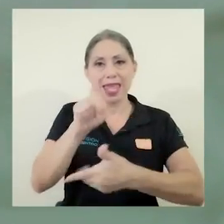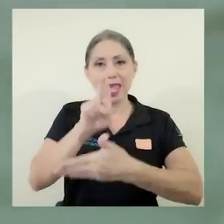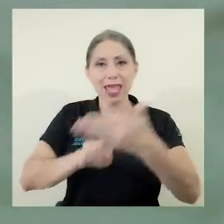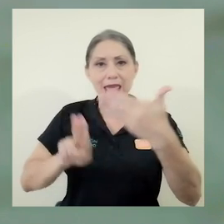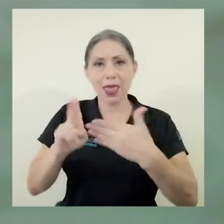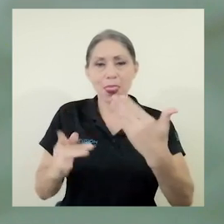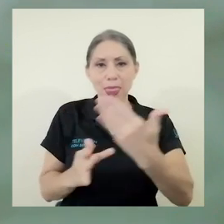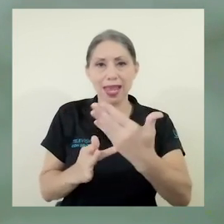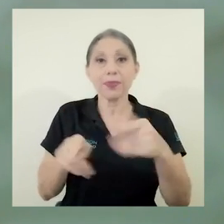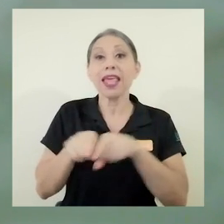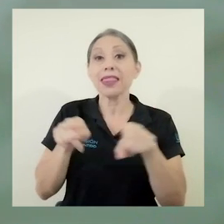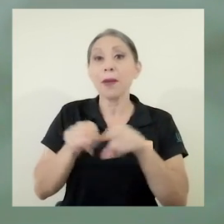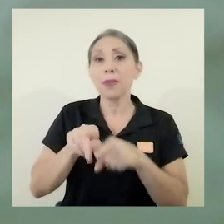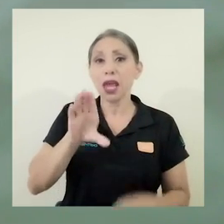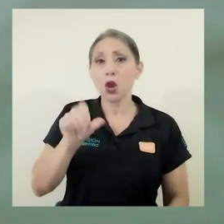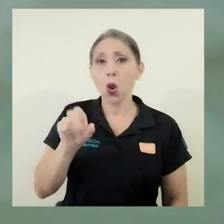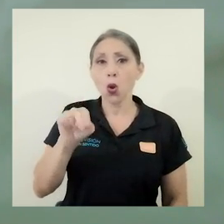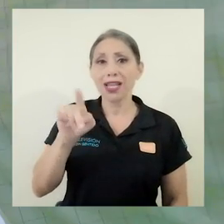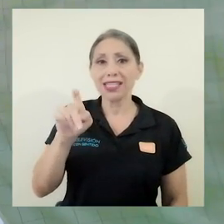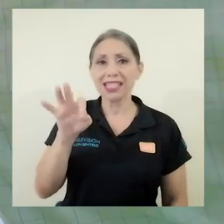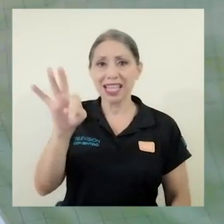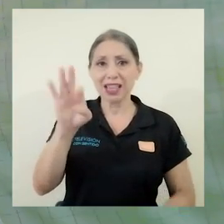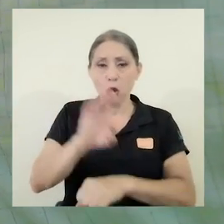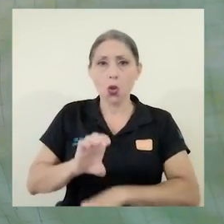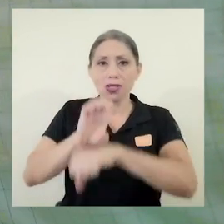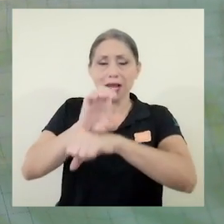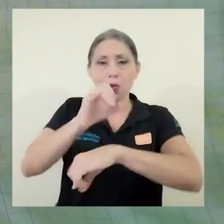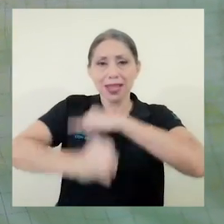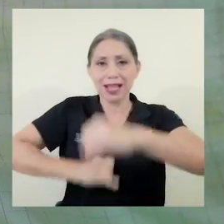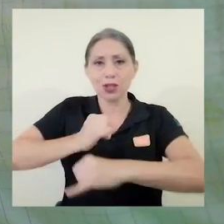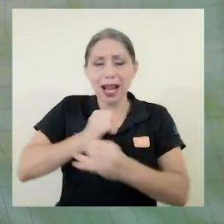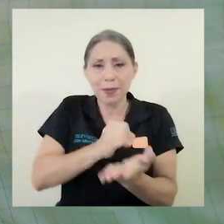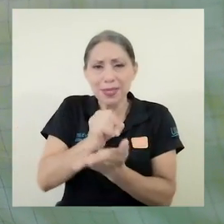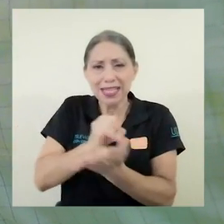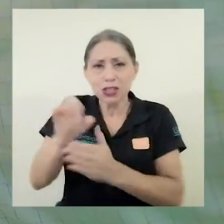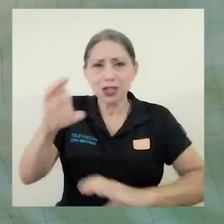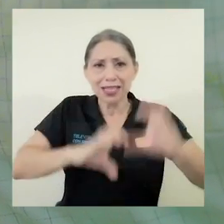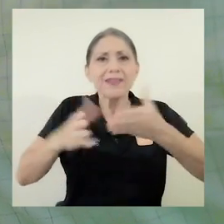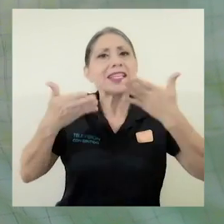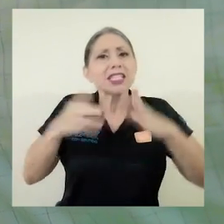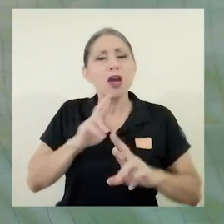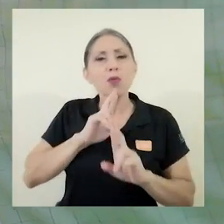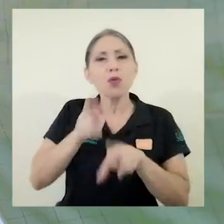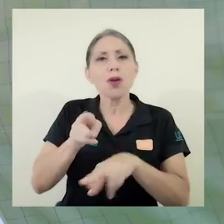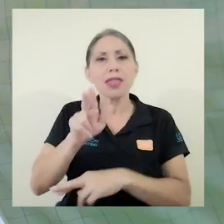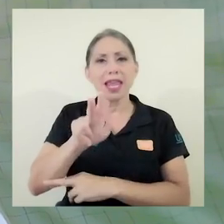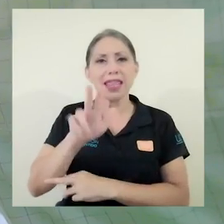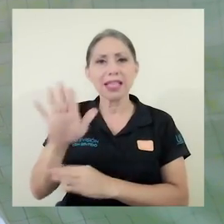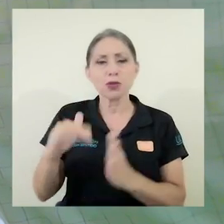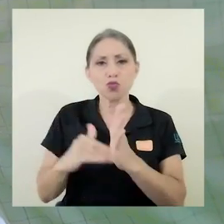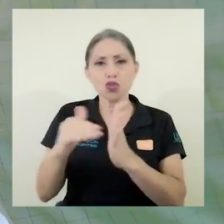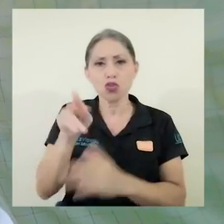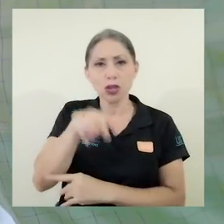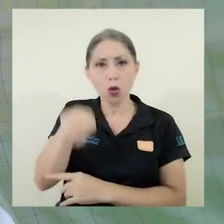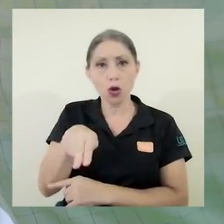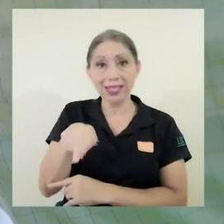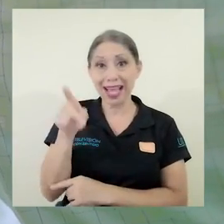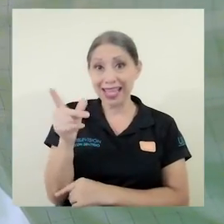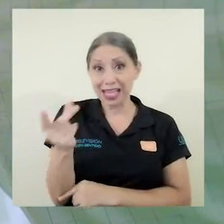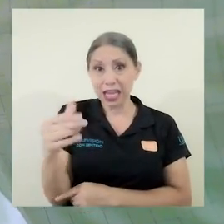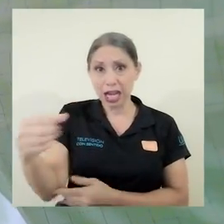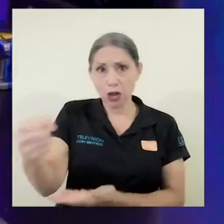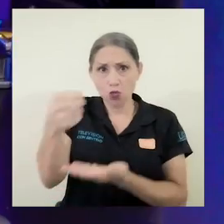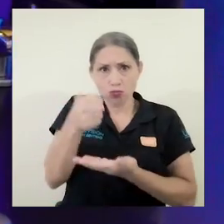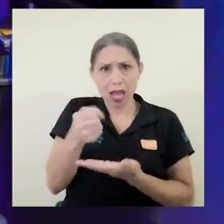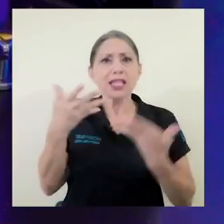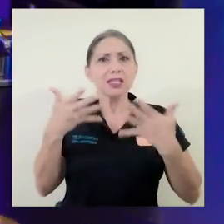el CONICID, el Consejo Nacional para Investigaciones Científicas, ya donó 35 millones de colones. Con este dinero ya